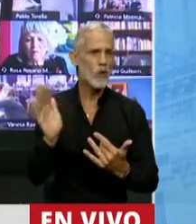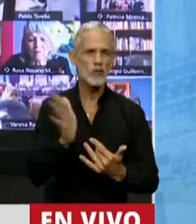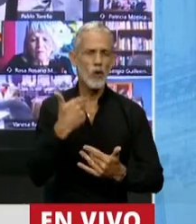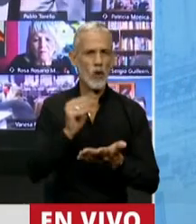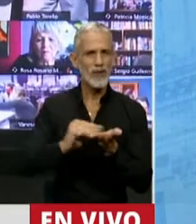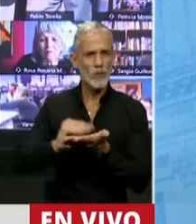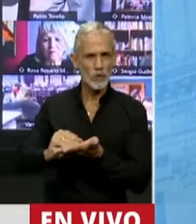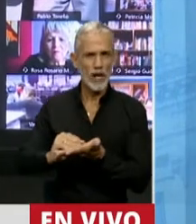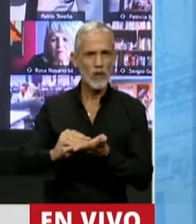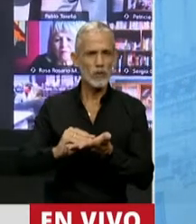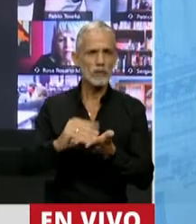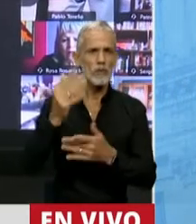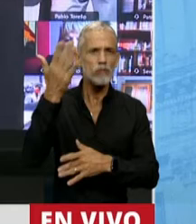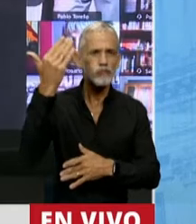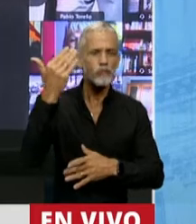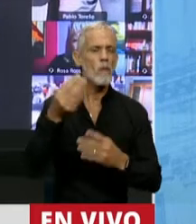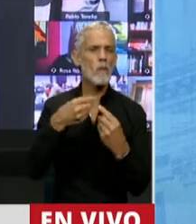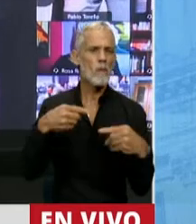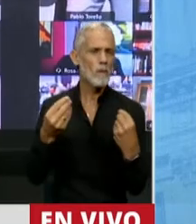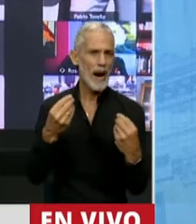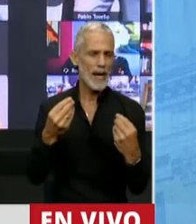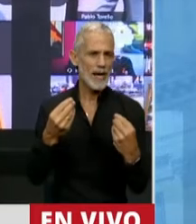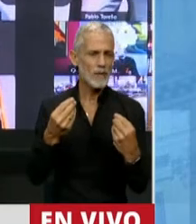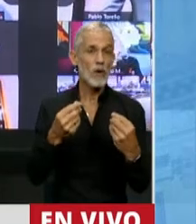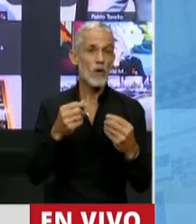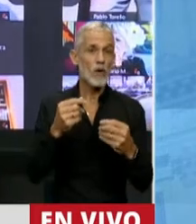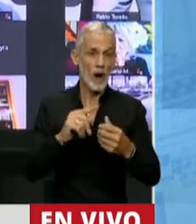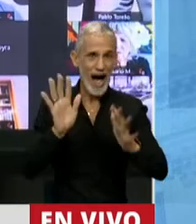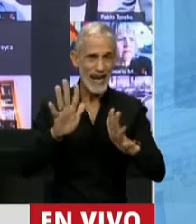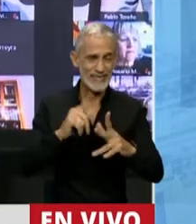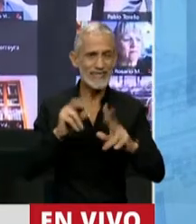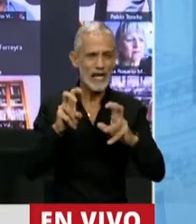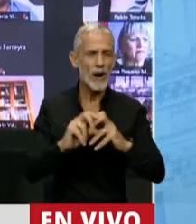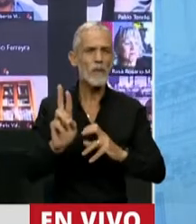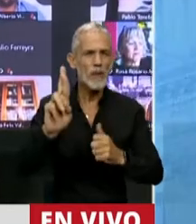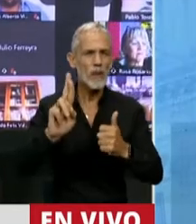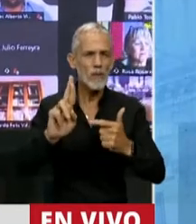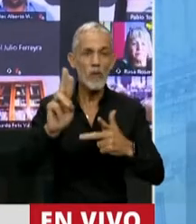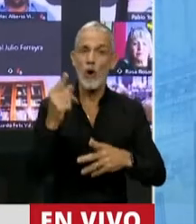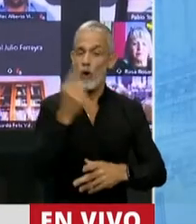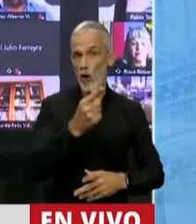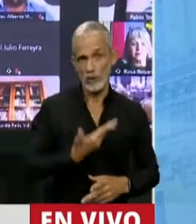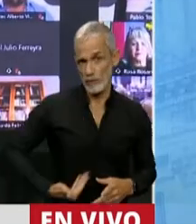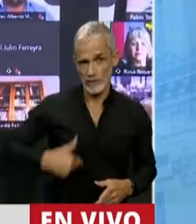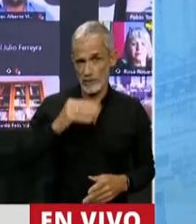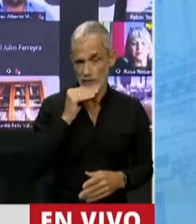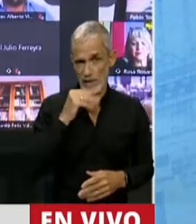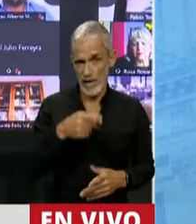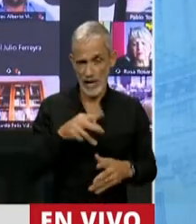diputados tomar la palabra para ir con cuestiones de privilegio para con la presidencia de la Cámara,